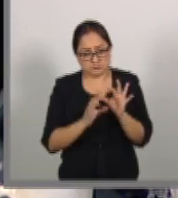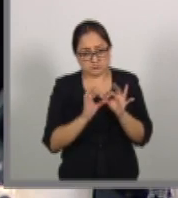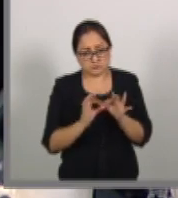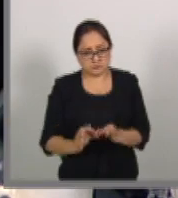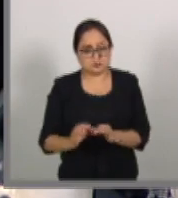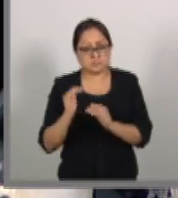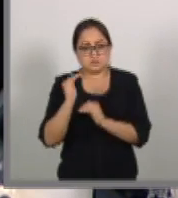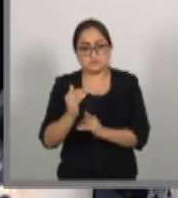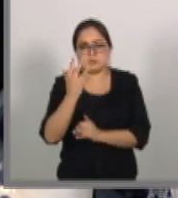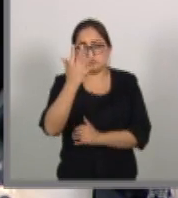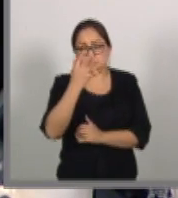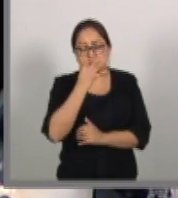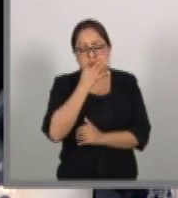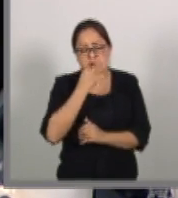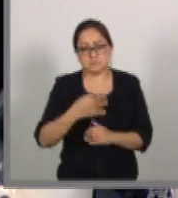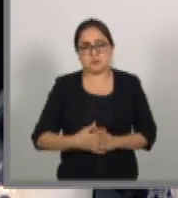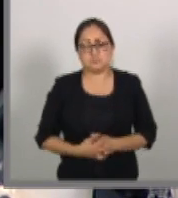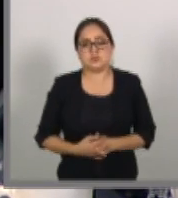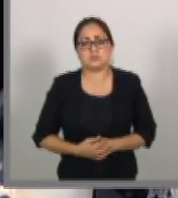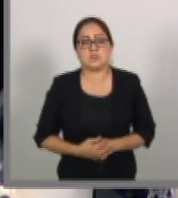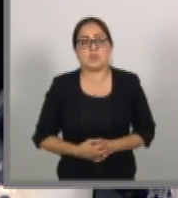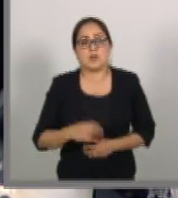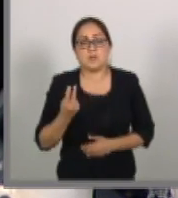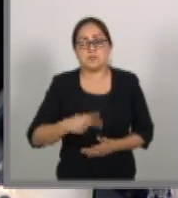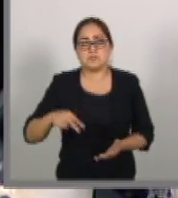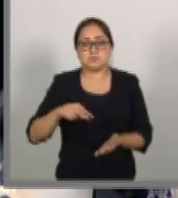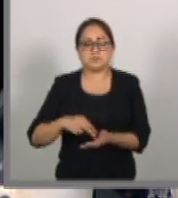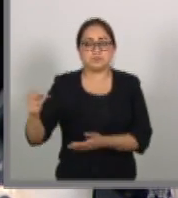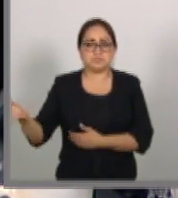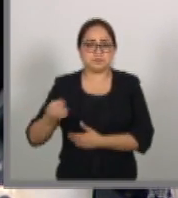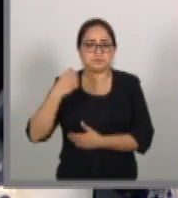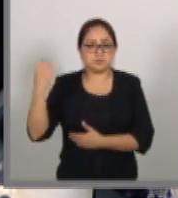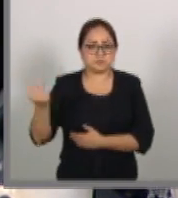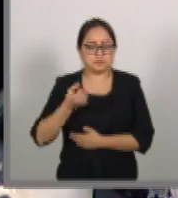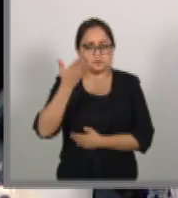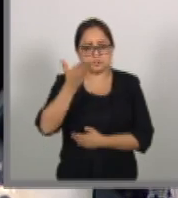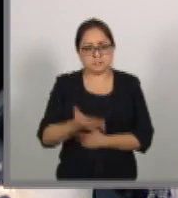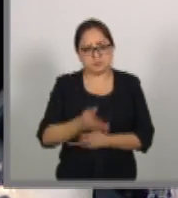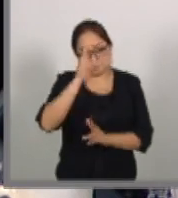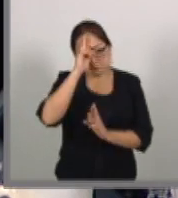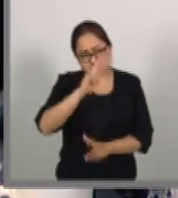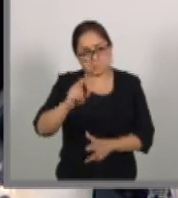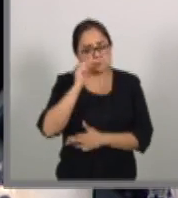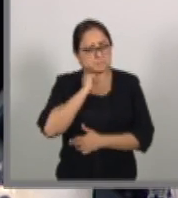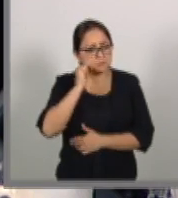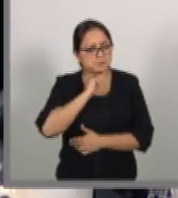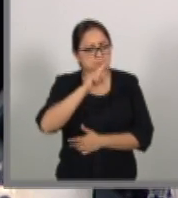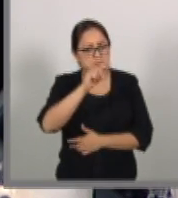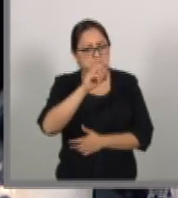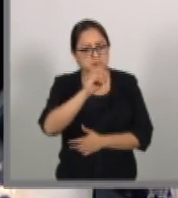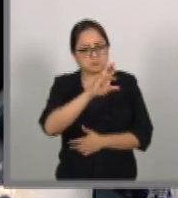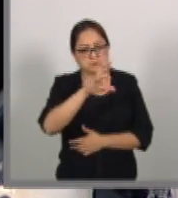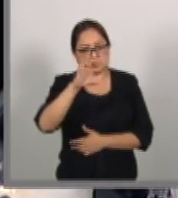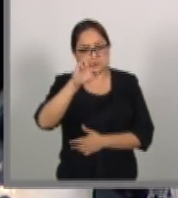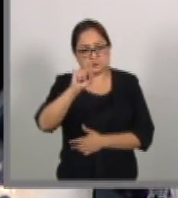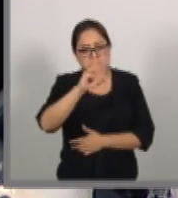hasta por cinco minutos. En uso de la tribuna, el Honorable Senador Torres Corzo.